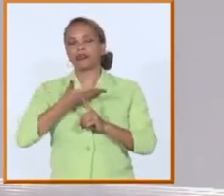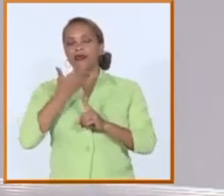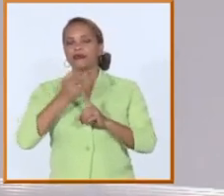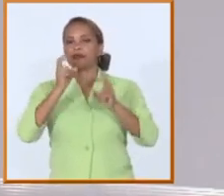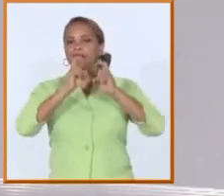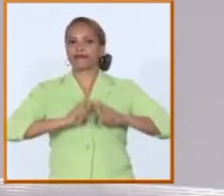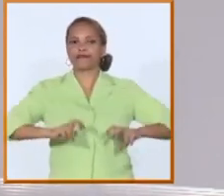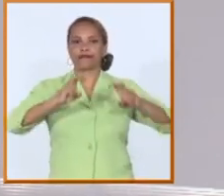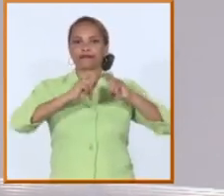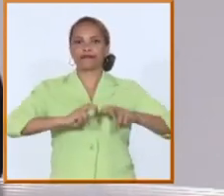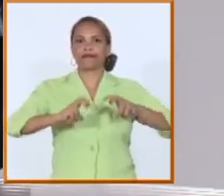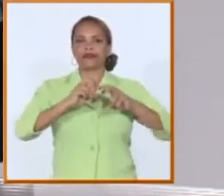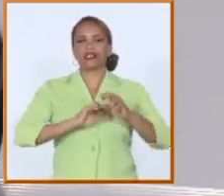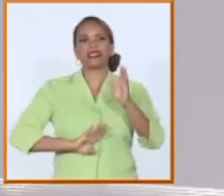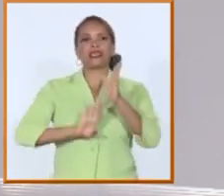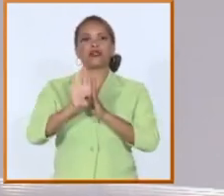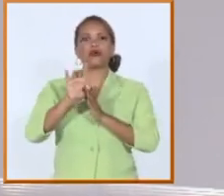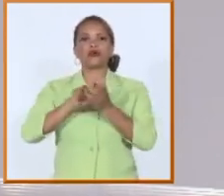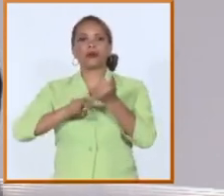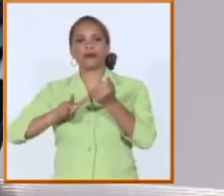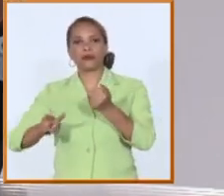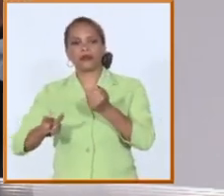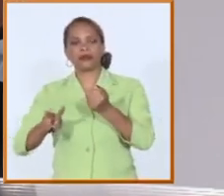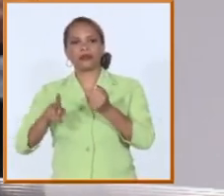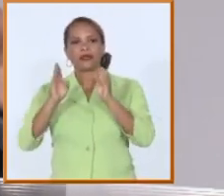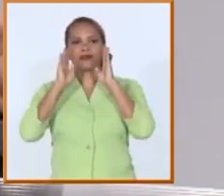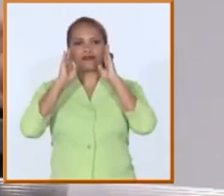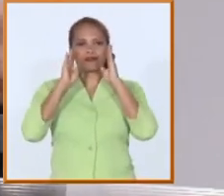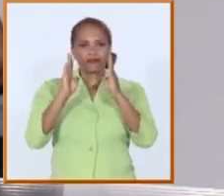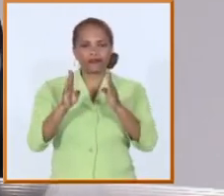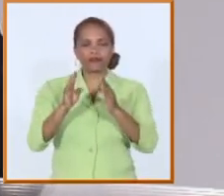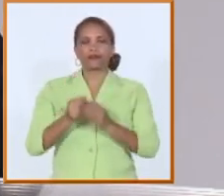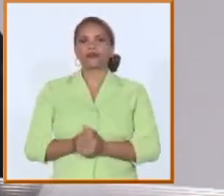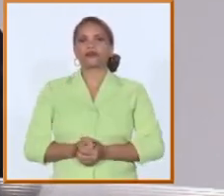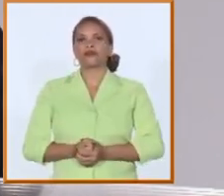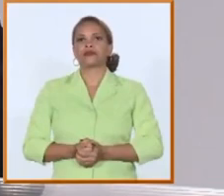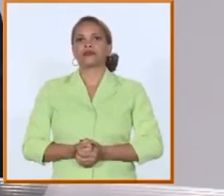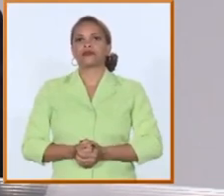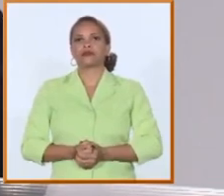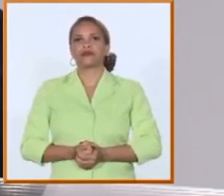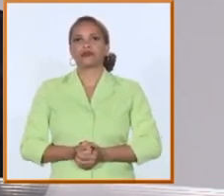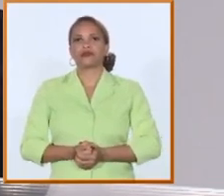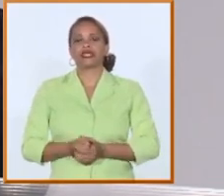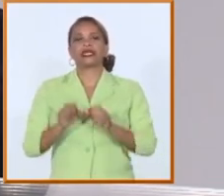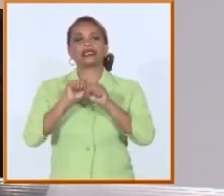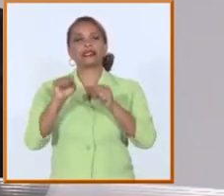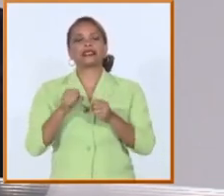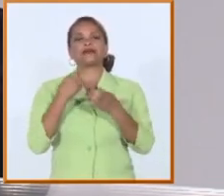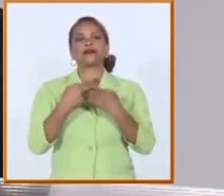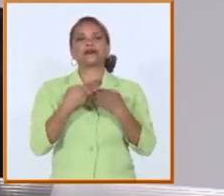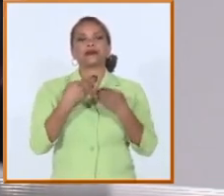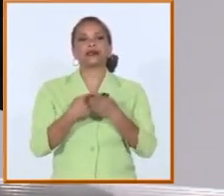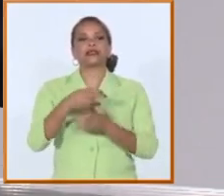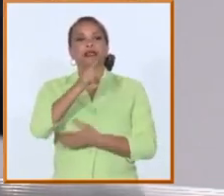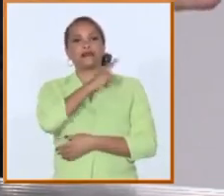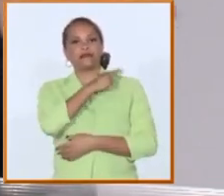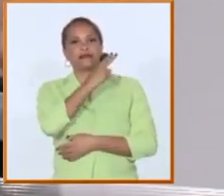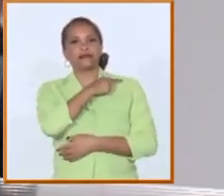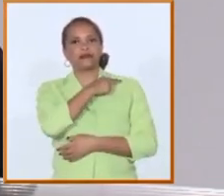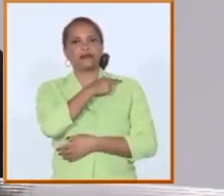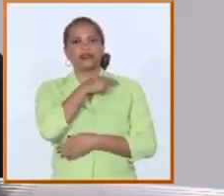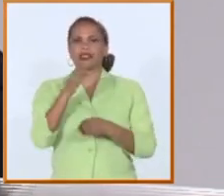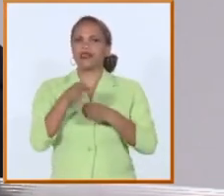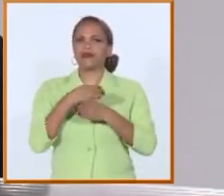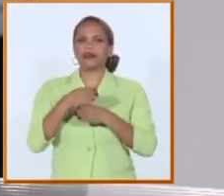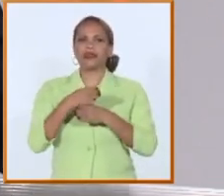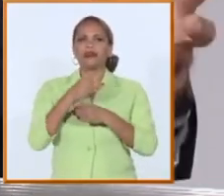al desarrollo de los territorios hay ahí una sinergia autoridades del territorio sistema empresarial del territorio diversos